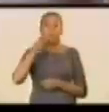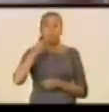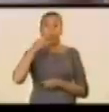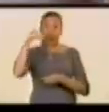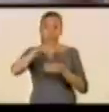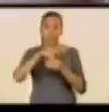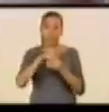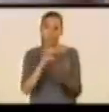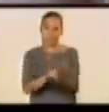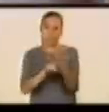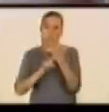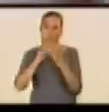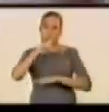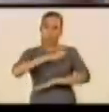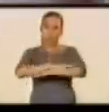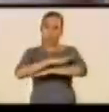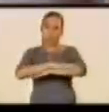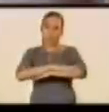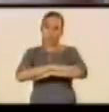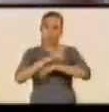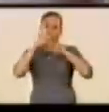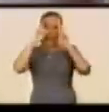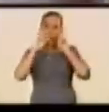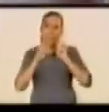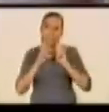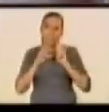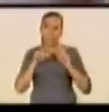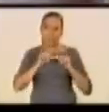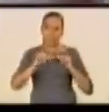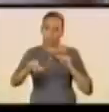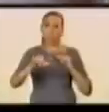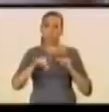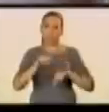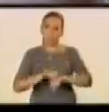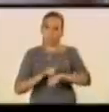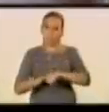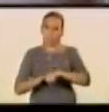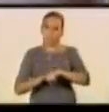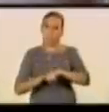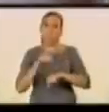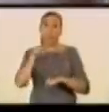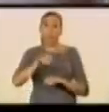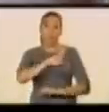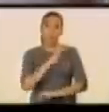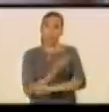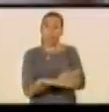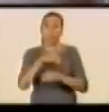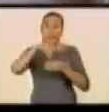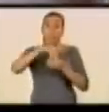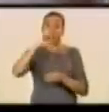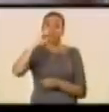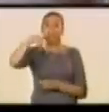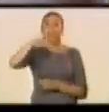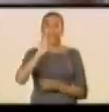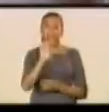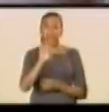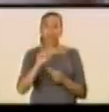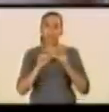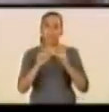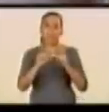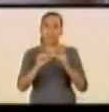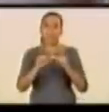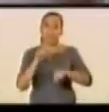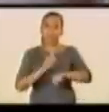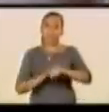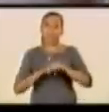de mostrar una conducta intachable en este periodo. Este poder electoral ha mantenido en el lapso